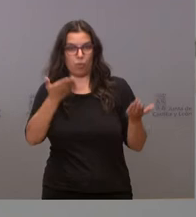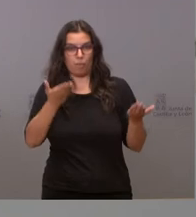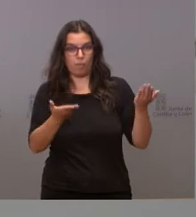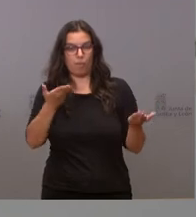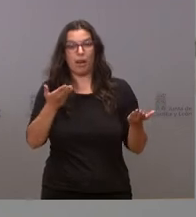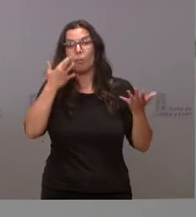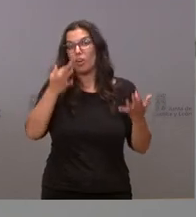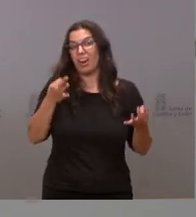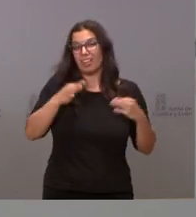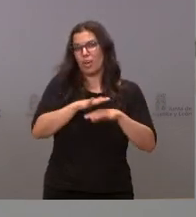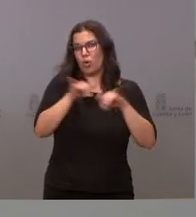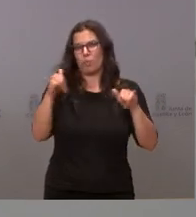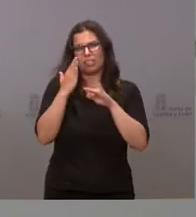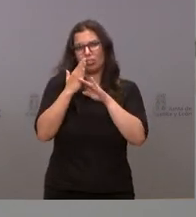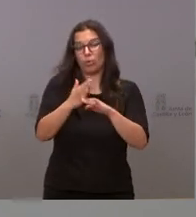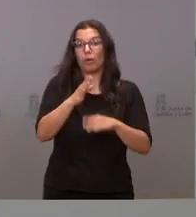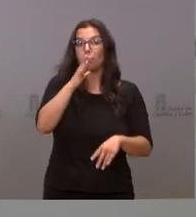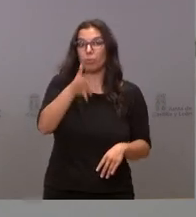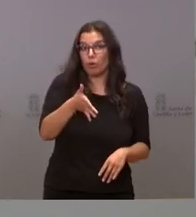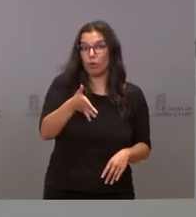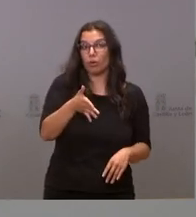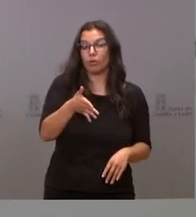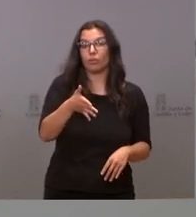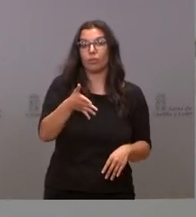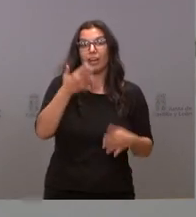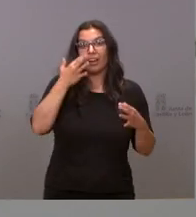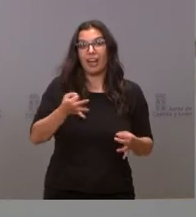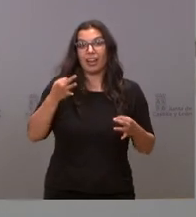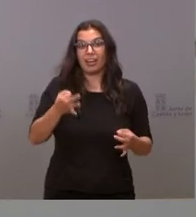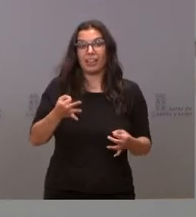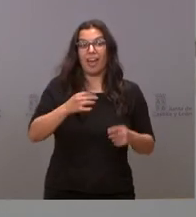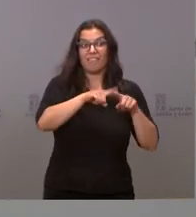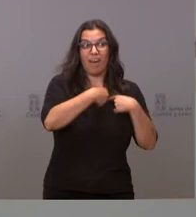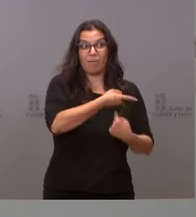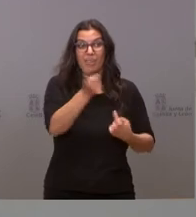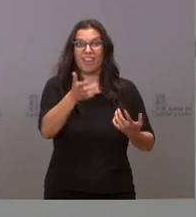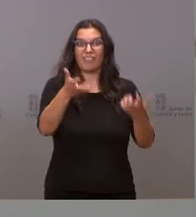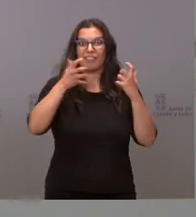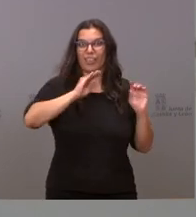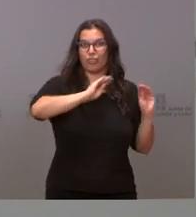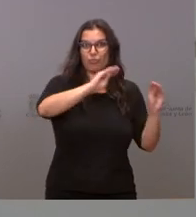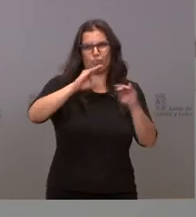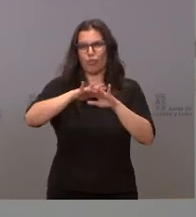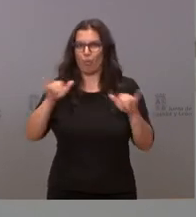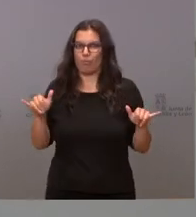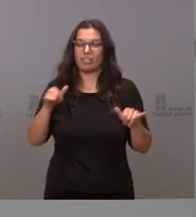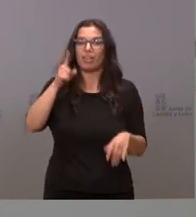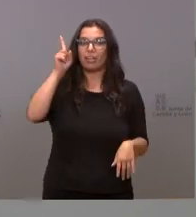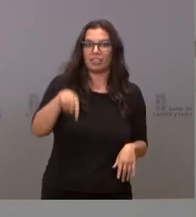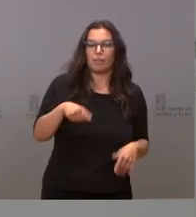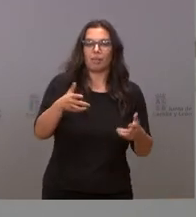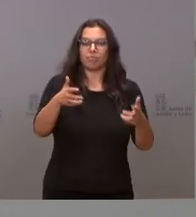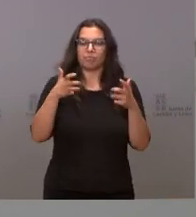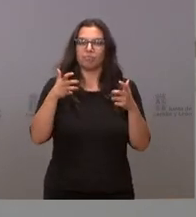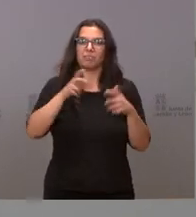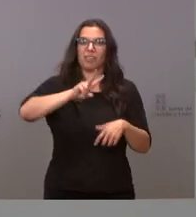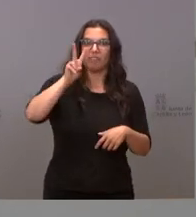sobradamente por el beneficio que reciben las familias y también el beneficio que va a